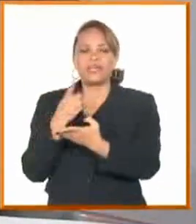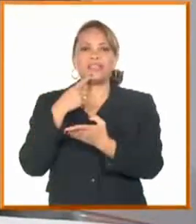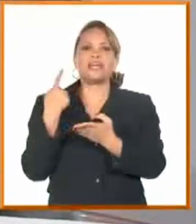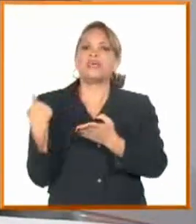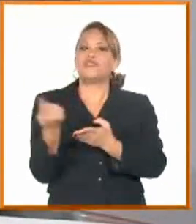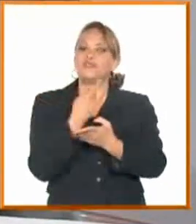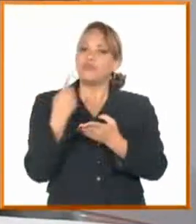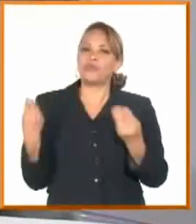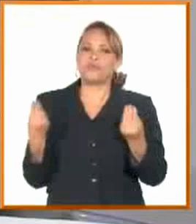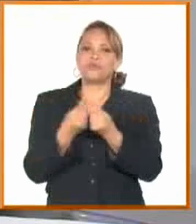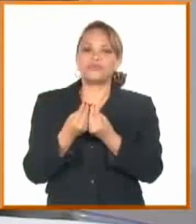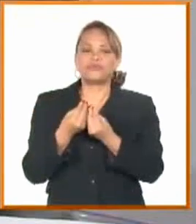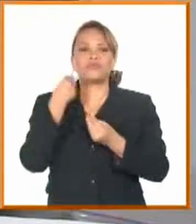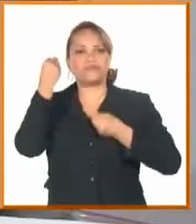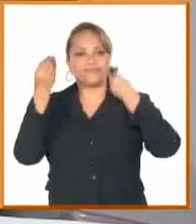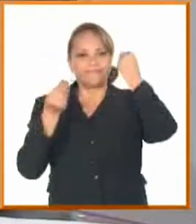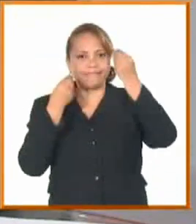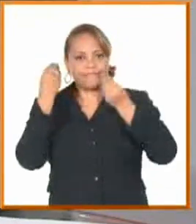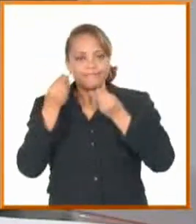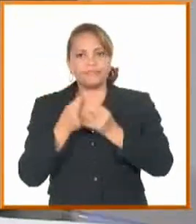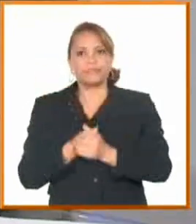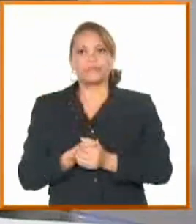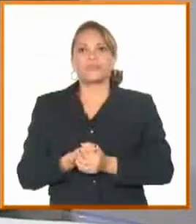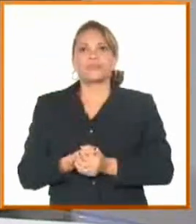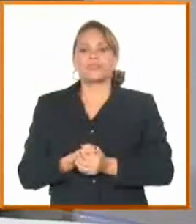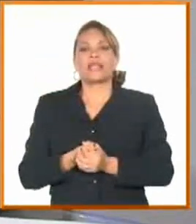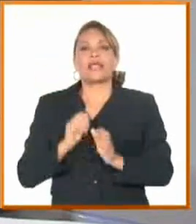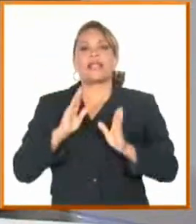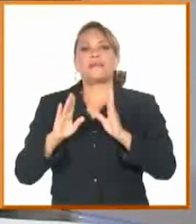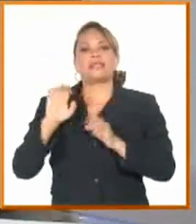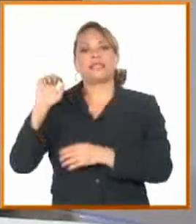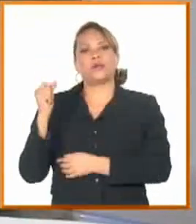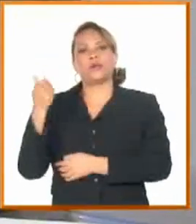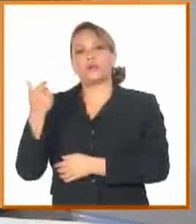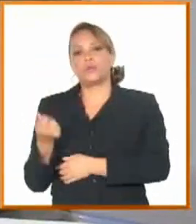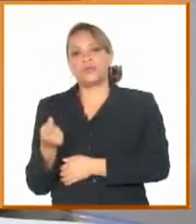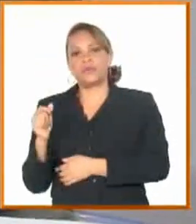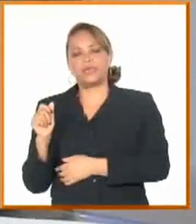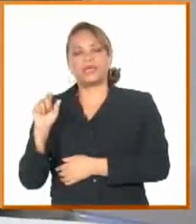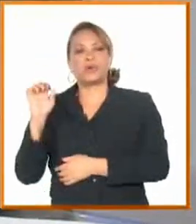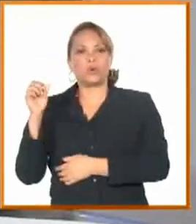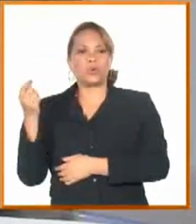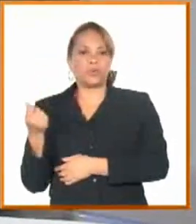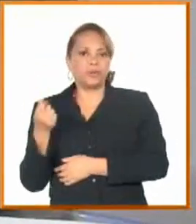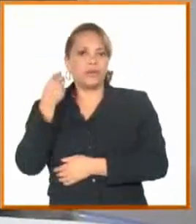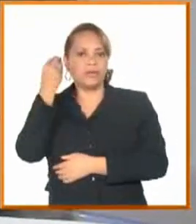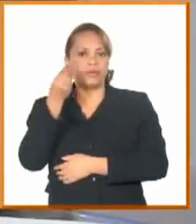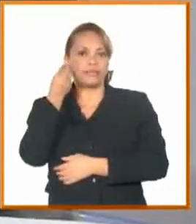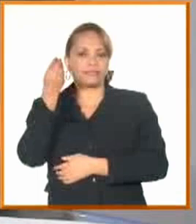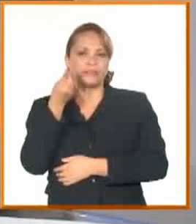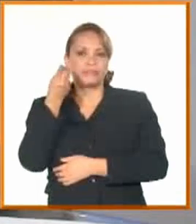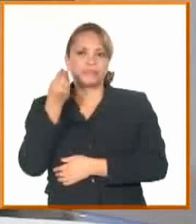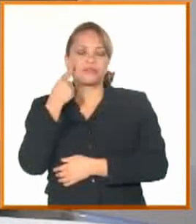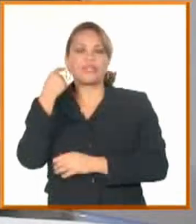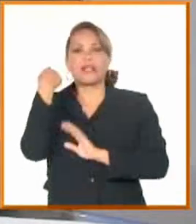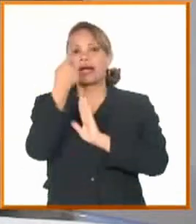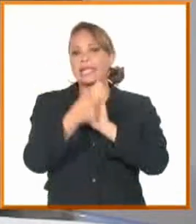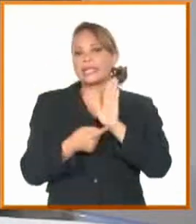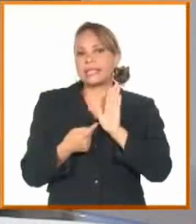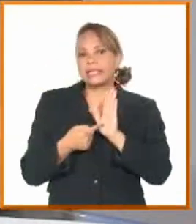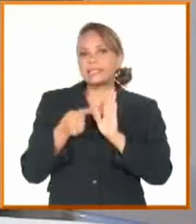muy colectiva también de las principales decisiones en materia económica, tomando en consideración las características de nuestro modelo.